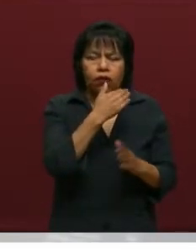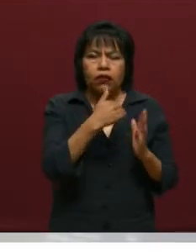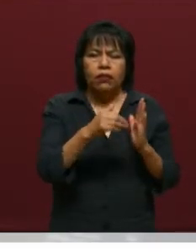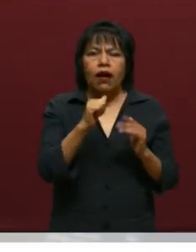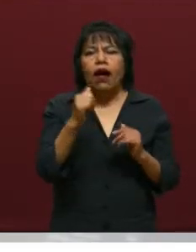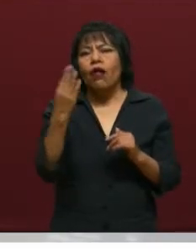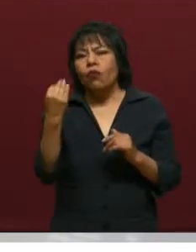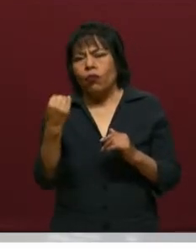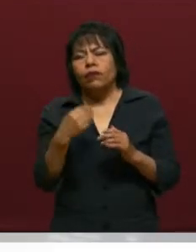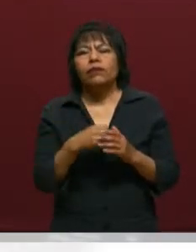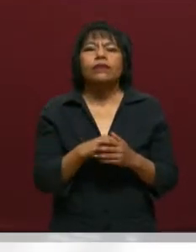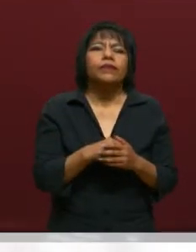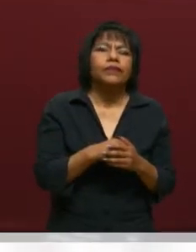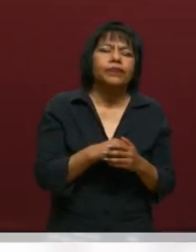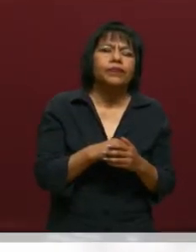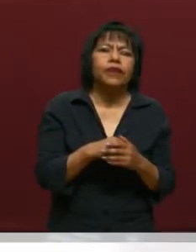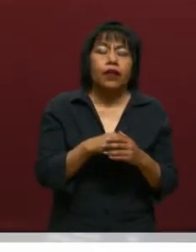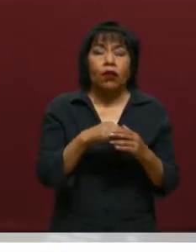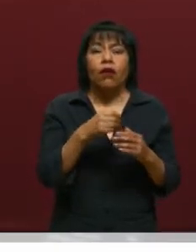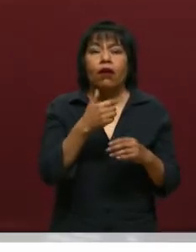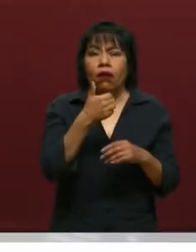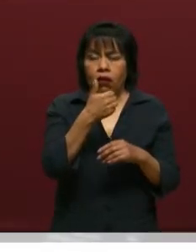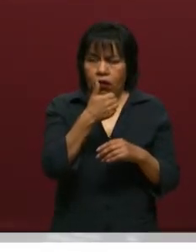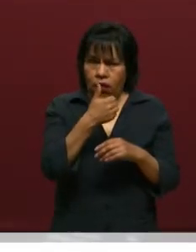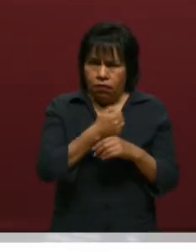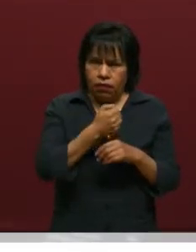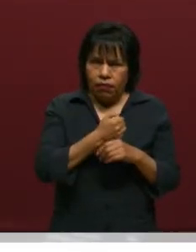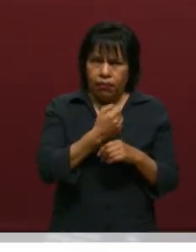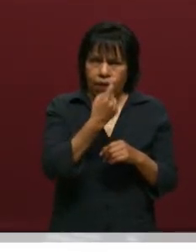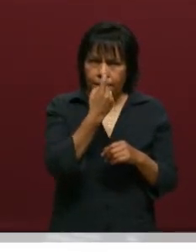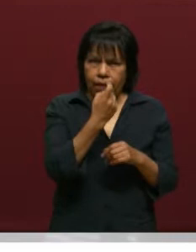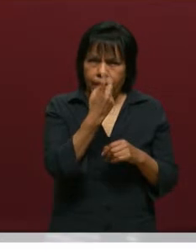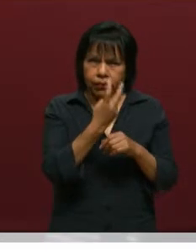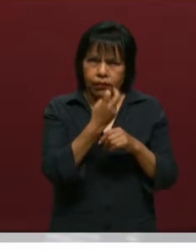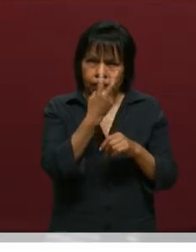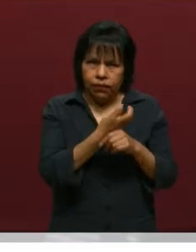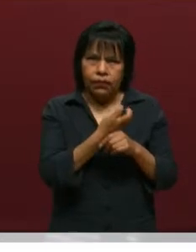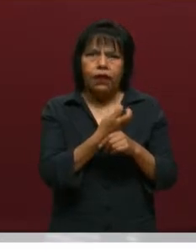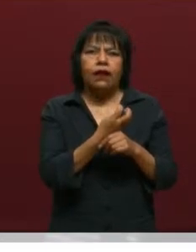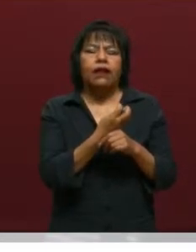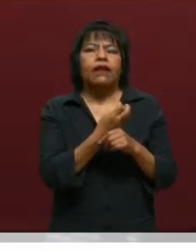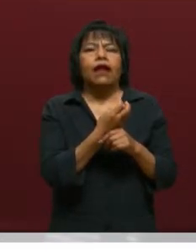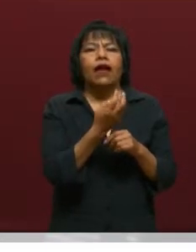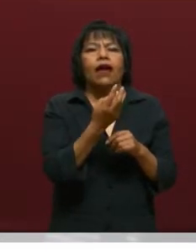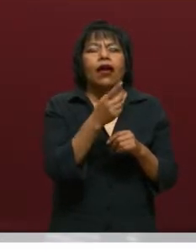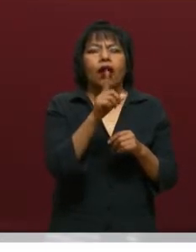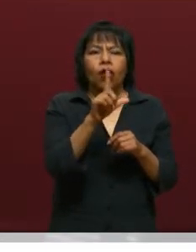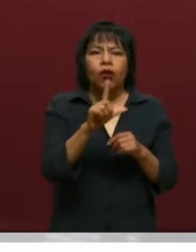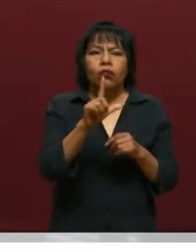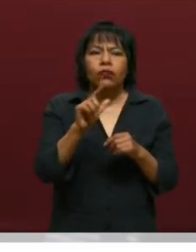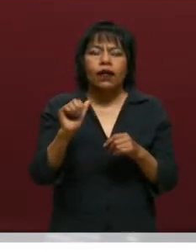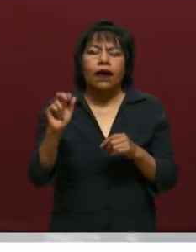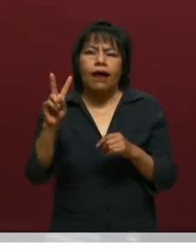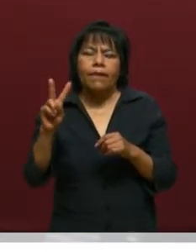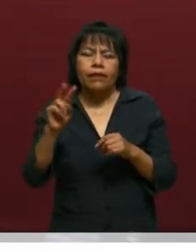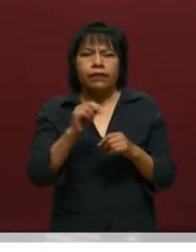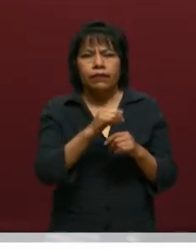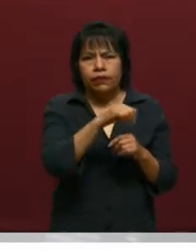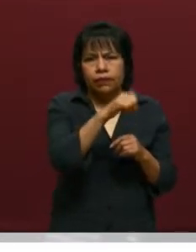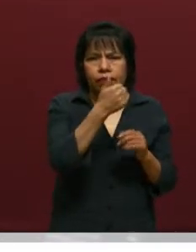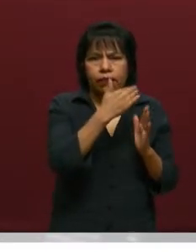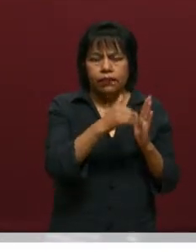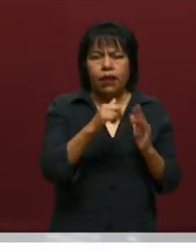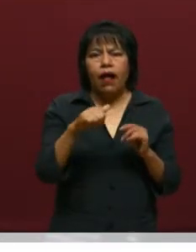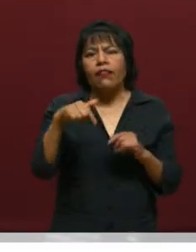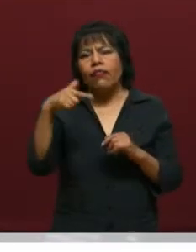a 9 de la mañana. En primaria, primero, segundo y tercer grado, de lunes a viernes de 11 y media a